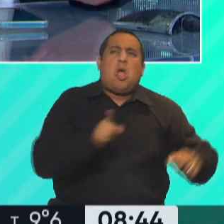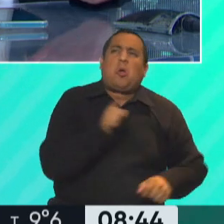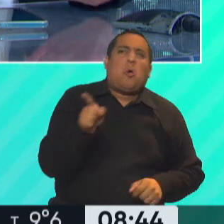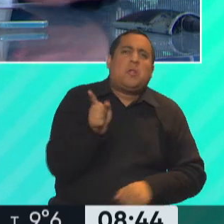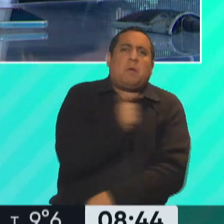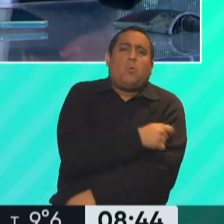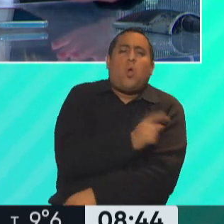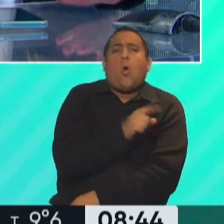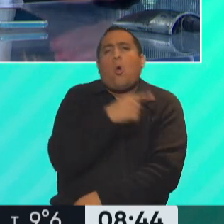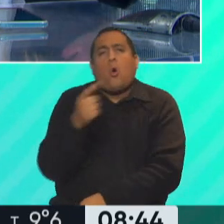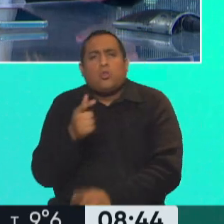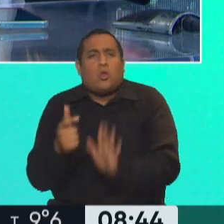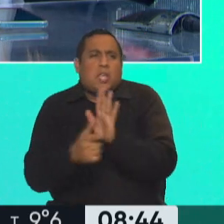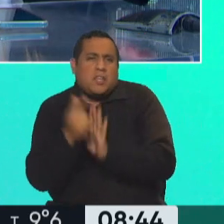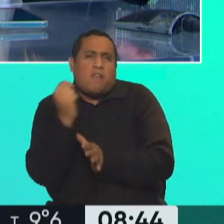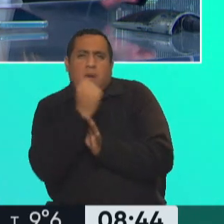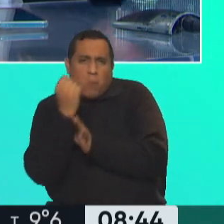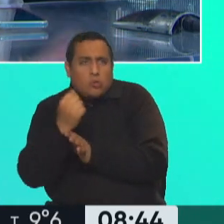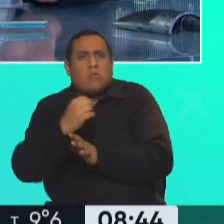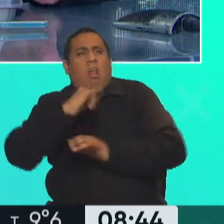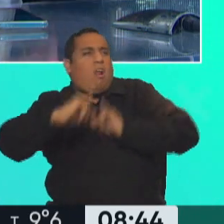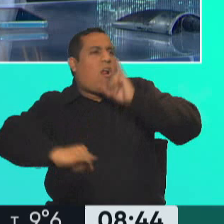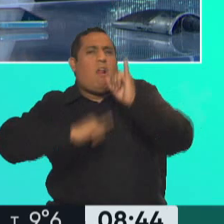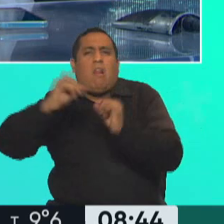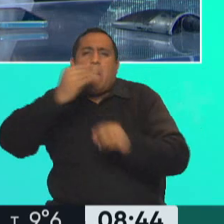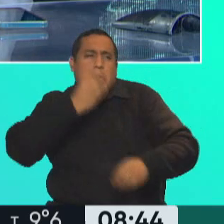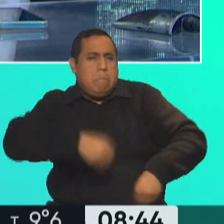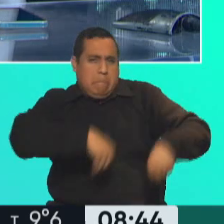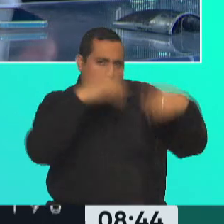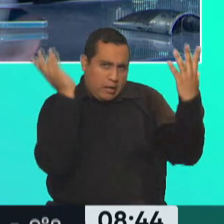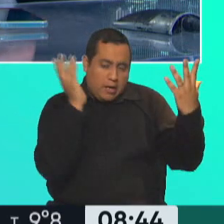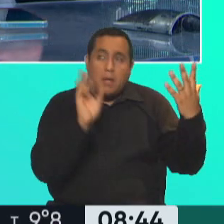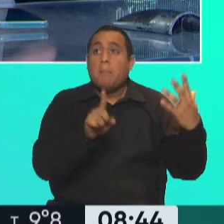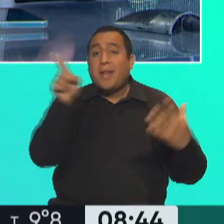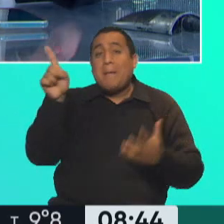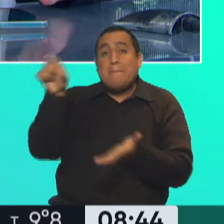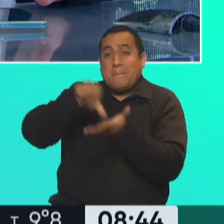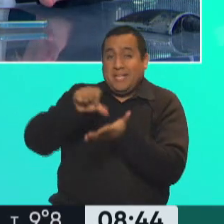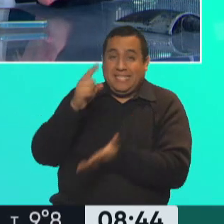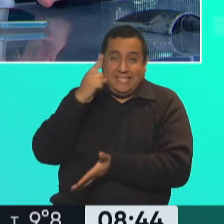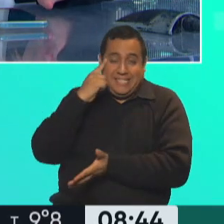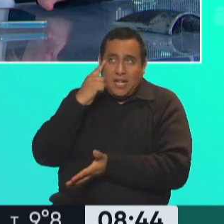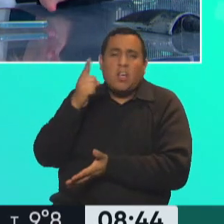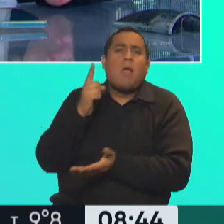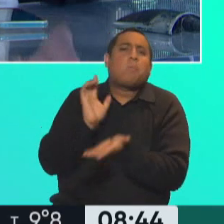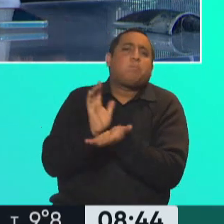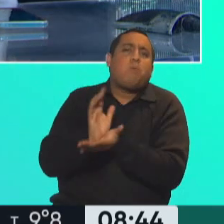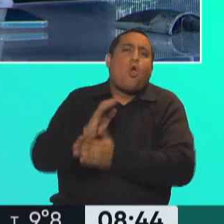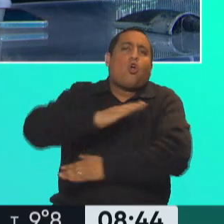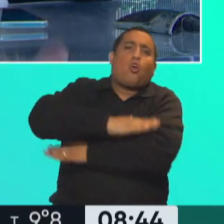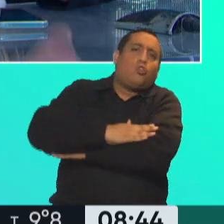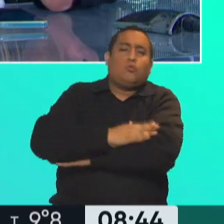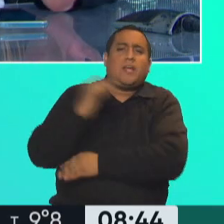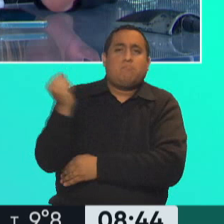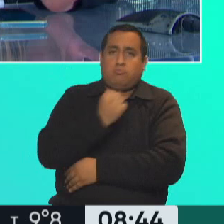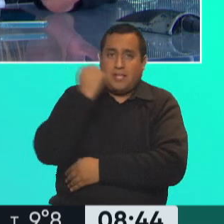influencers descontrolados diciendo cualquier cosa. Lo polémico en China es que esto forma parte de un código de conducta que incluye